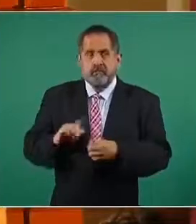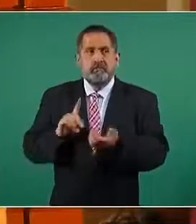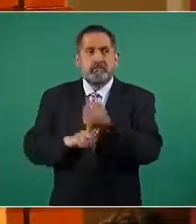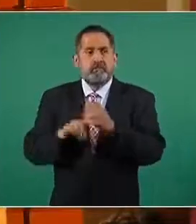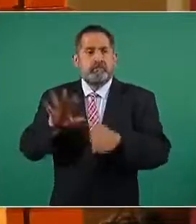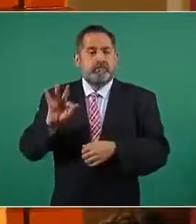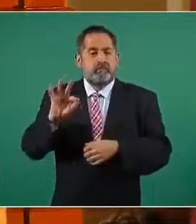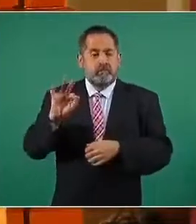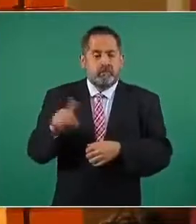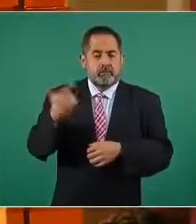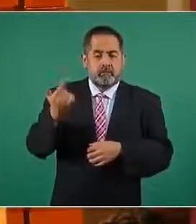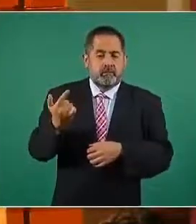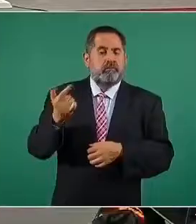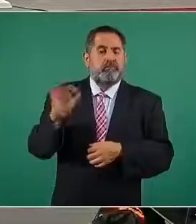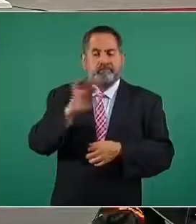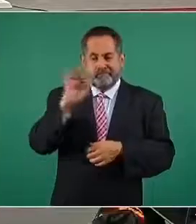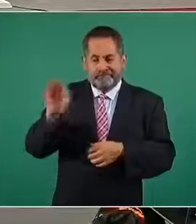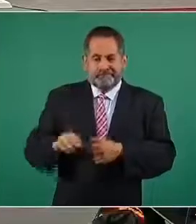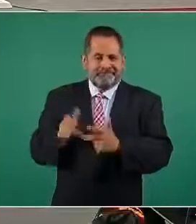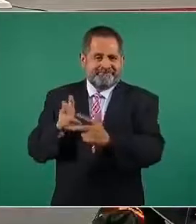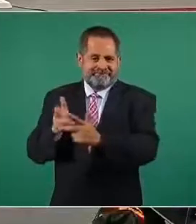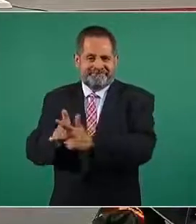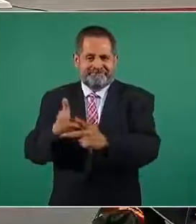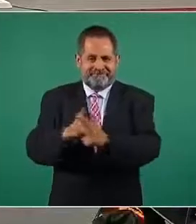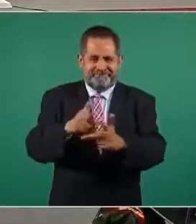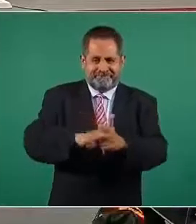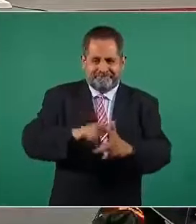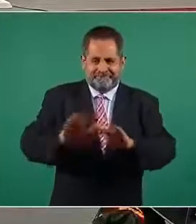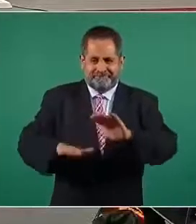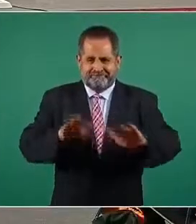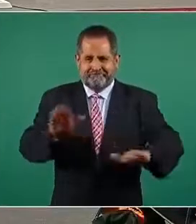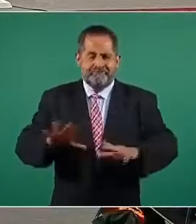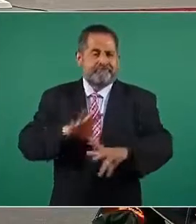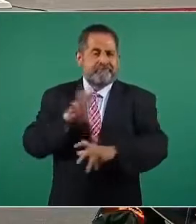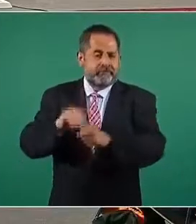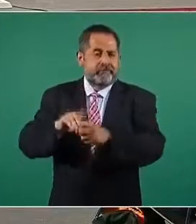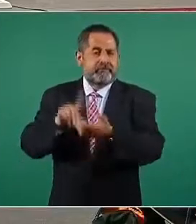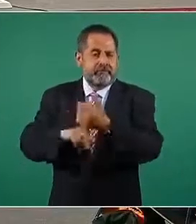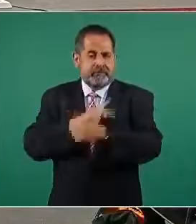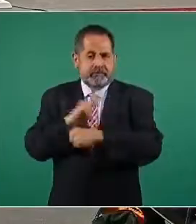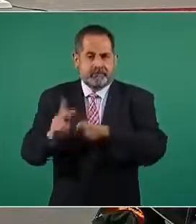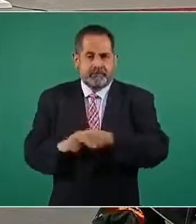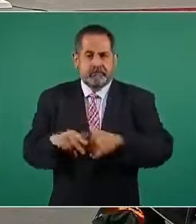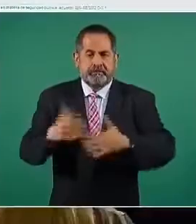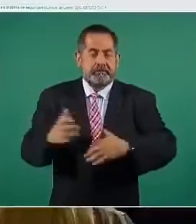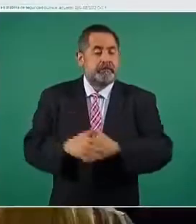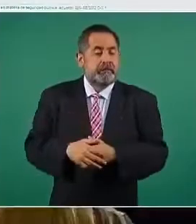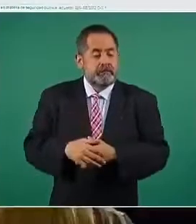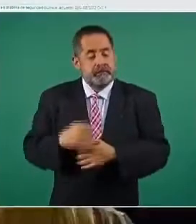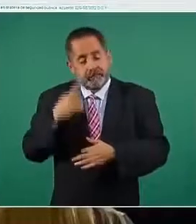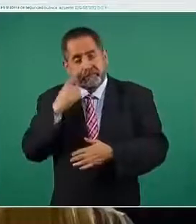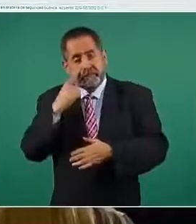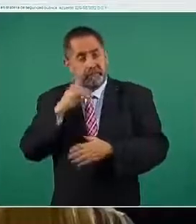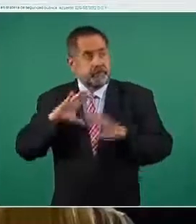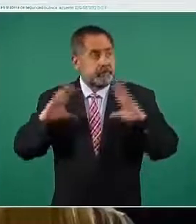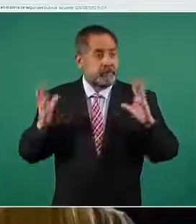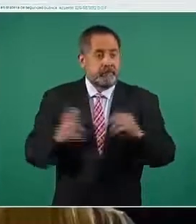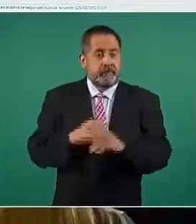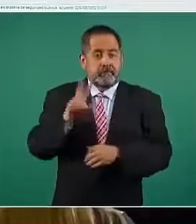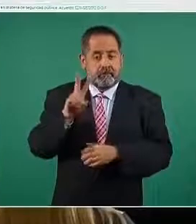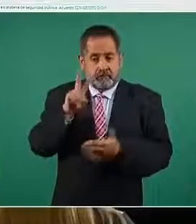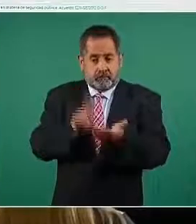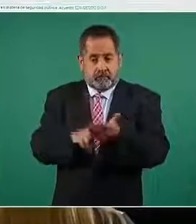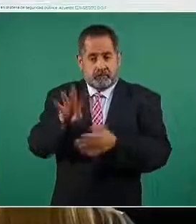47% de los homicidios dolosos en el país. Es decir, de los más de 2.400